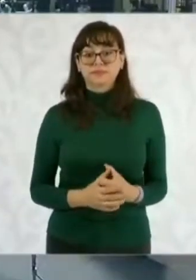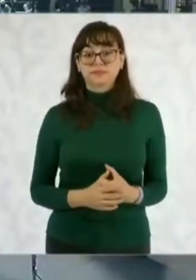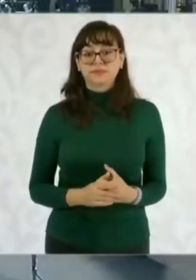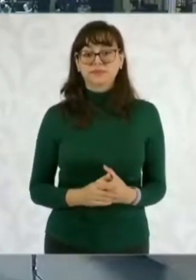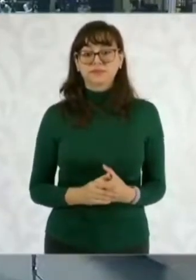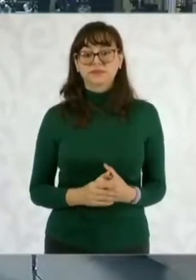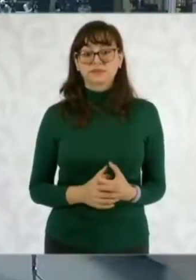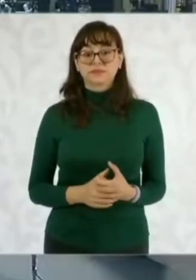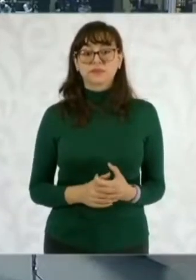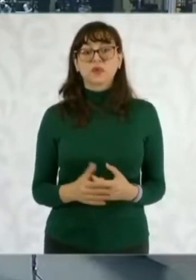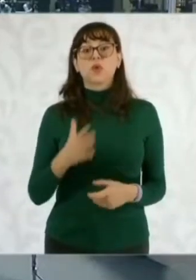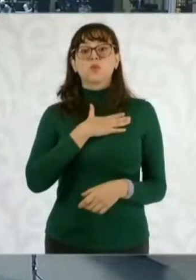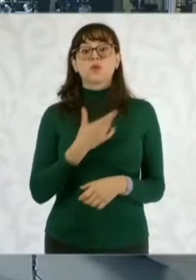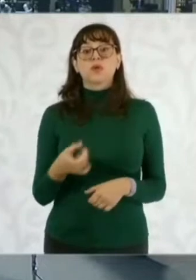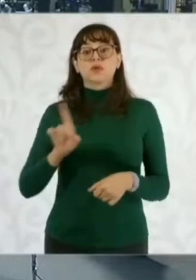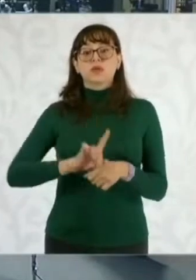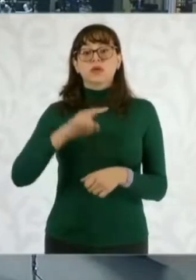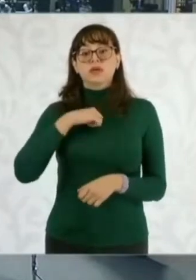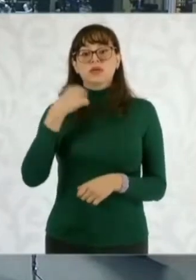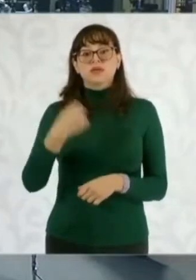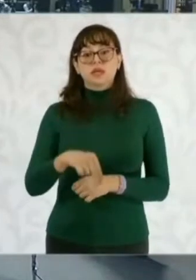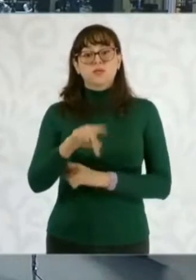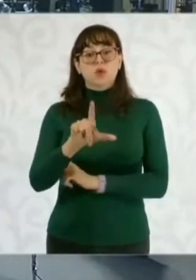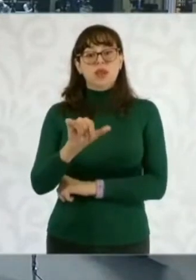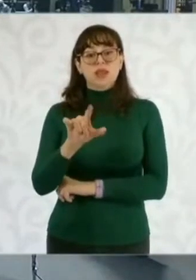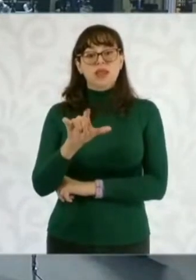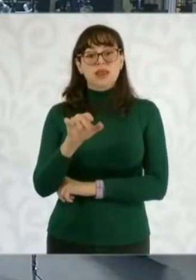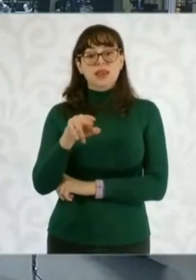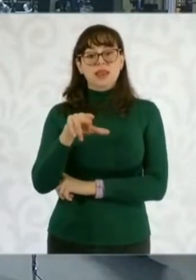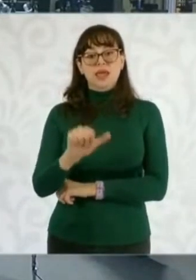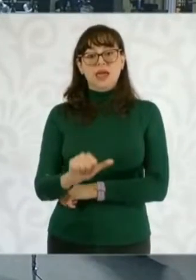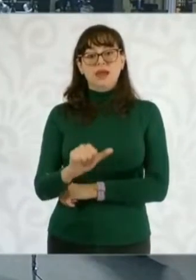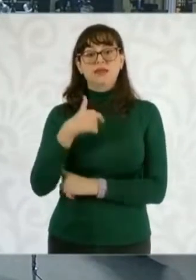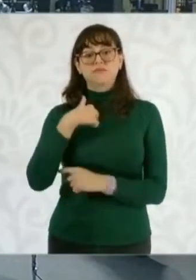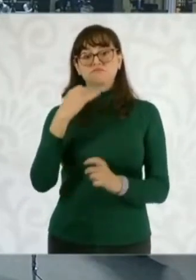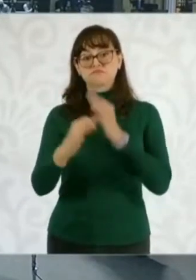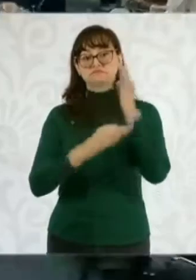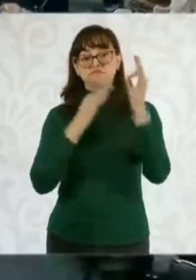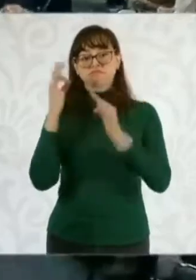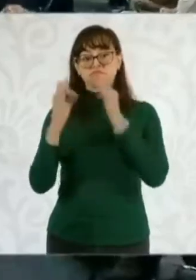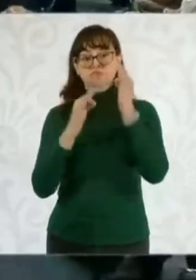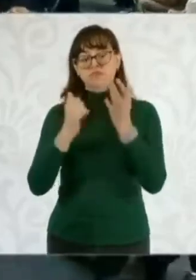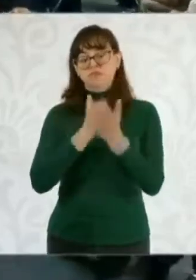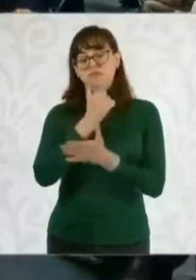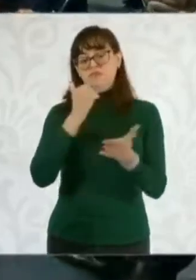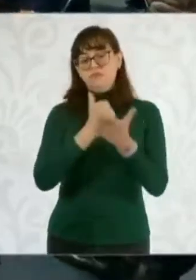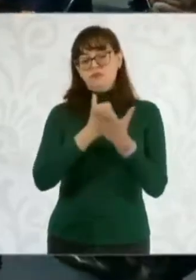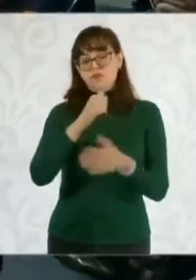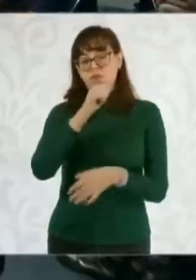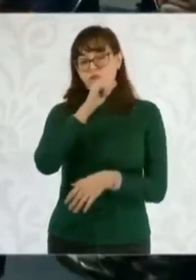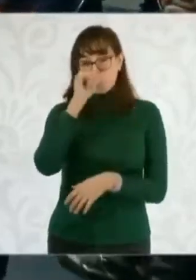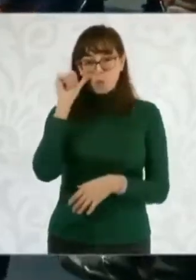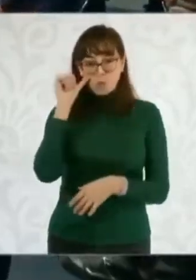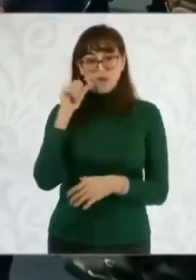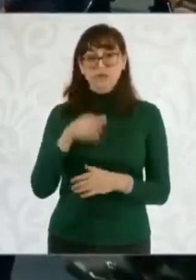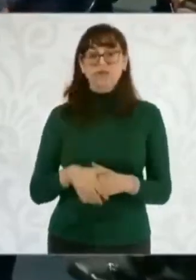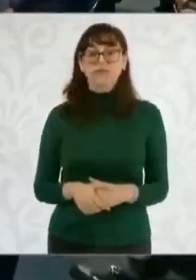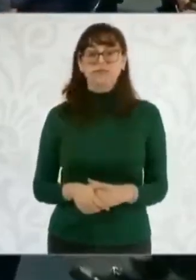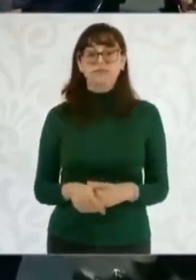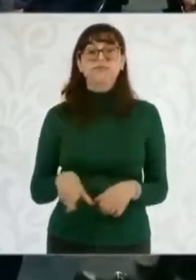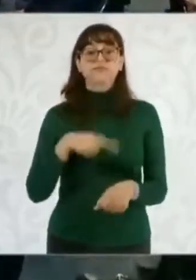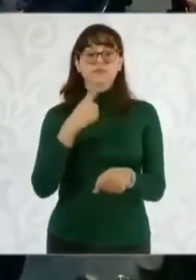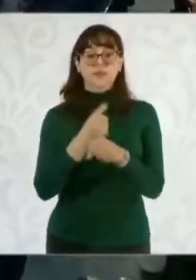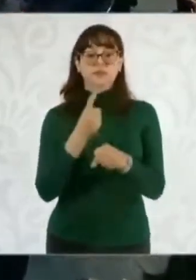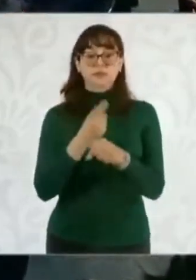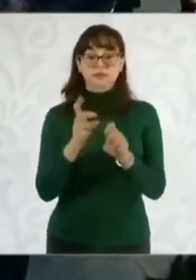Buenos días, Liliana Piña de Tiempo.com.mx y Puente Libre.mx de Ciudad Juárez. En el primer tema, presidenta,